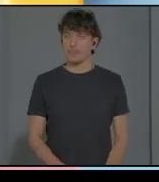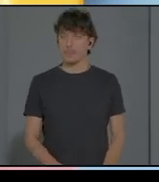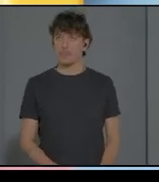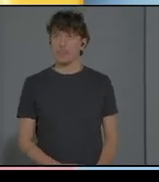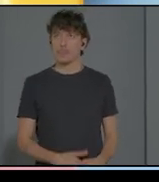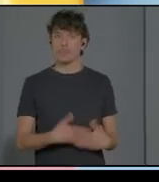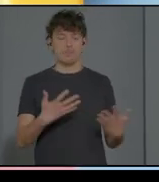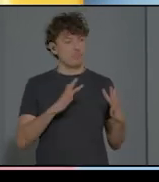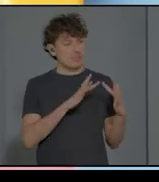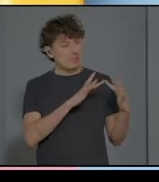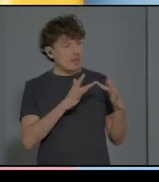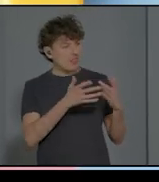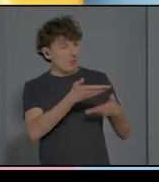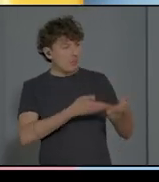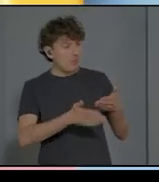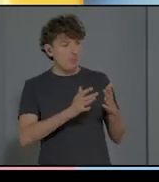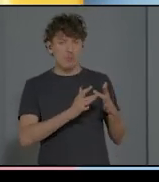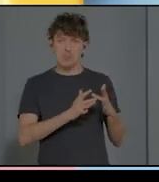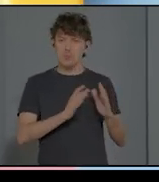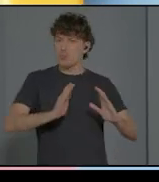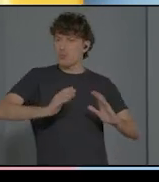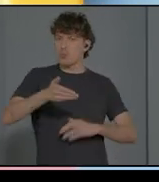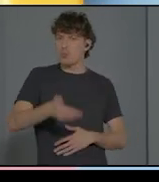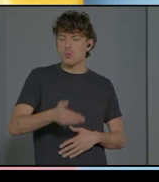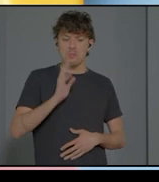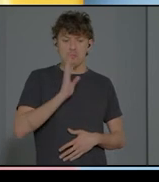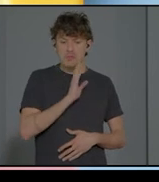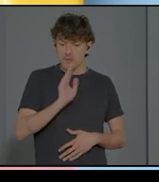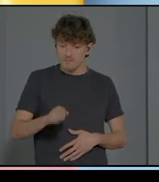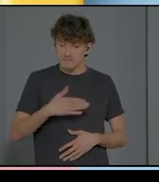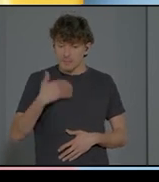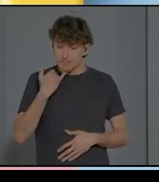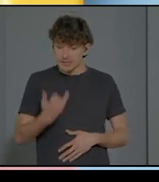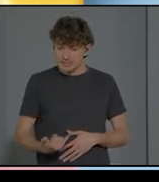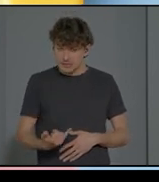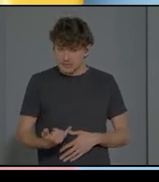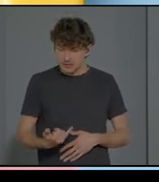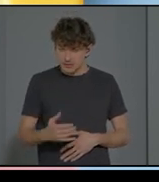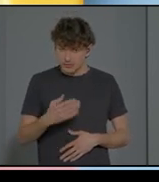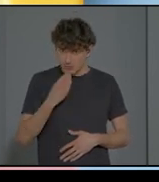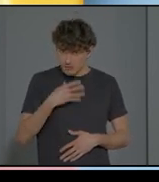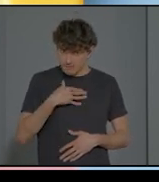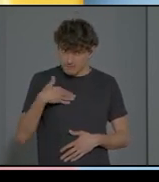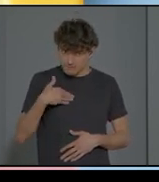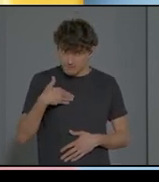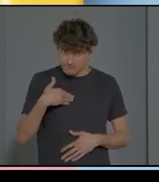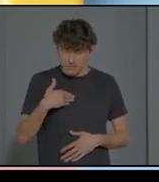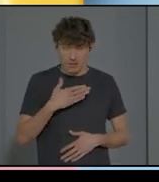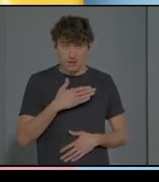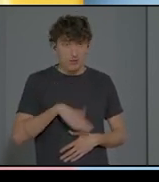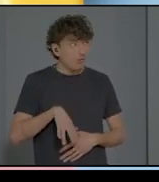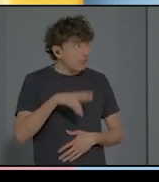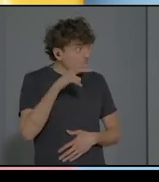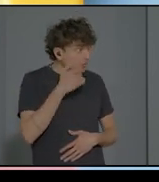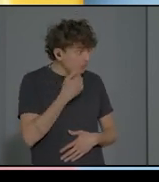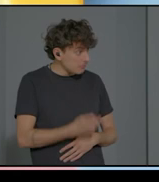La madre pregunta qué quiere comer espaguetis, el niño ha contestado el espagueti, entonces vamos a cocinar los espaguetis. Pero esta